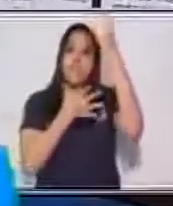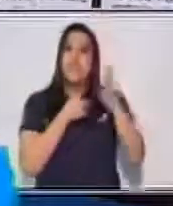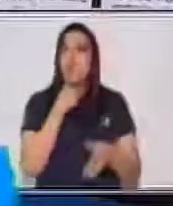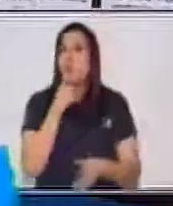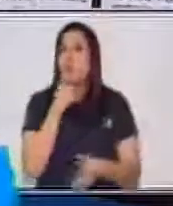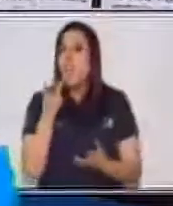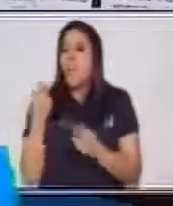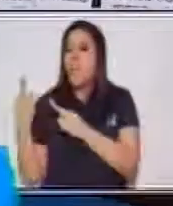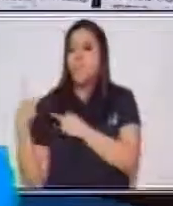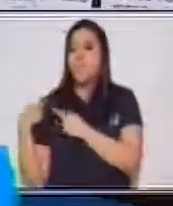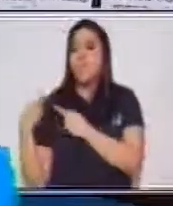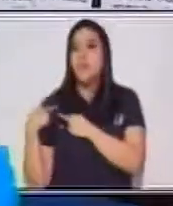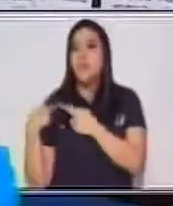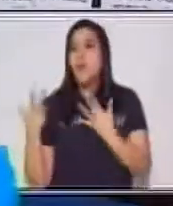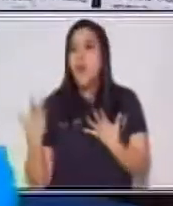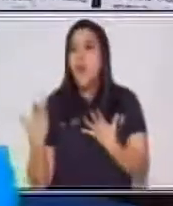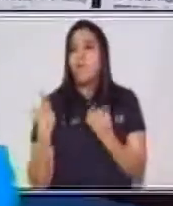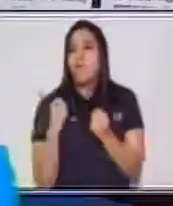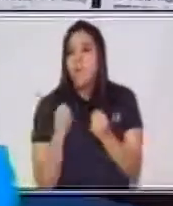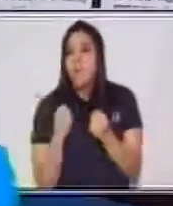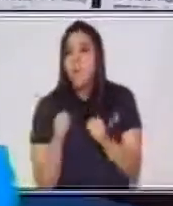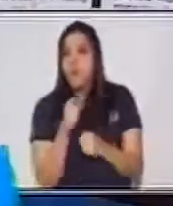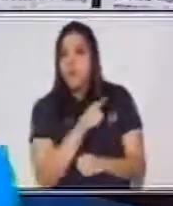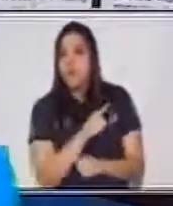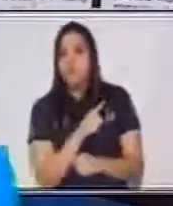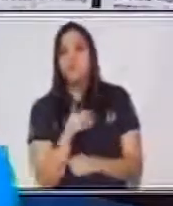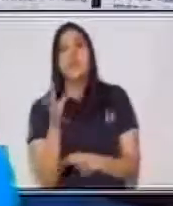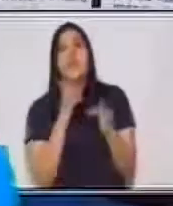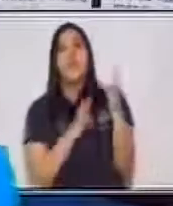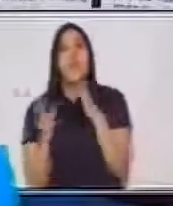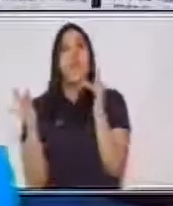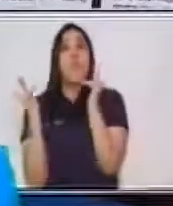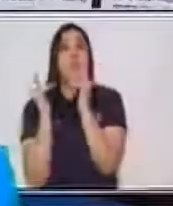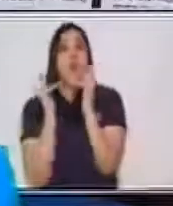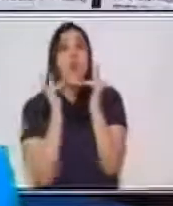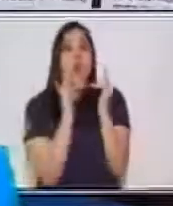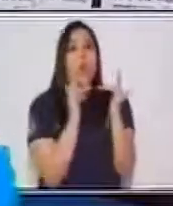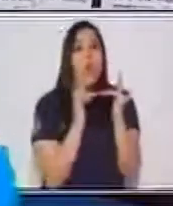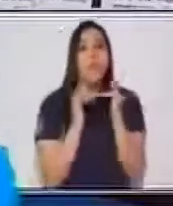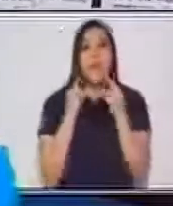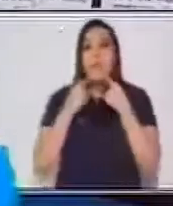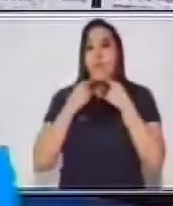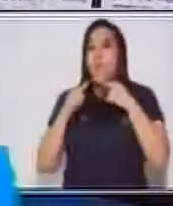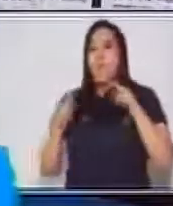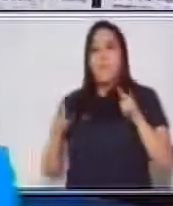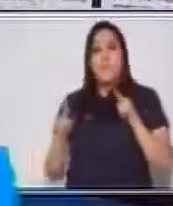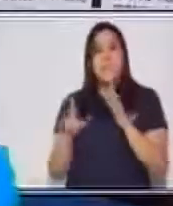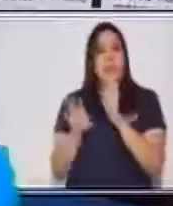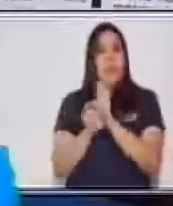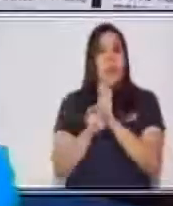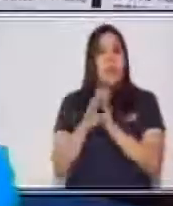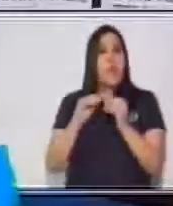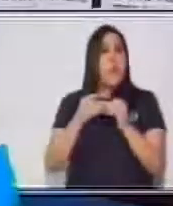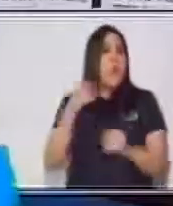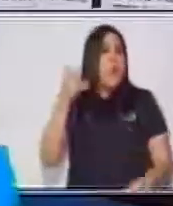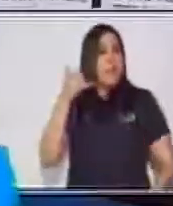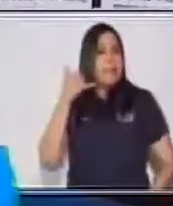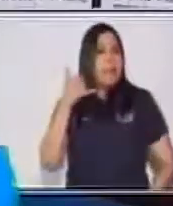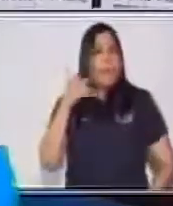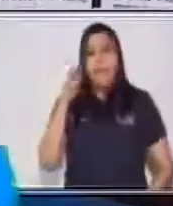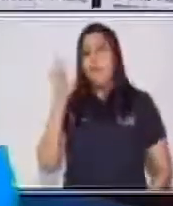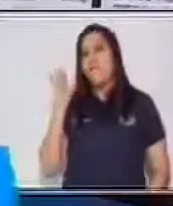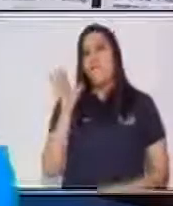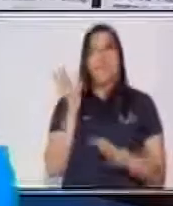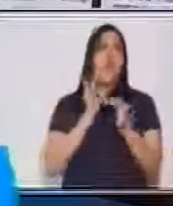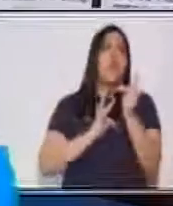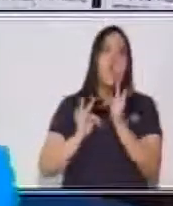elaborando y si, te vuelvo a decir, si es en aspecto publicitario, pues, encontramos la información de contacto,